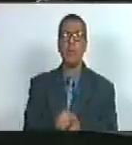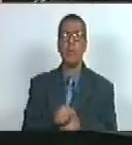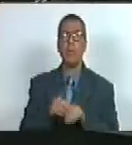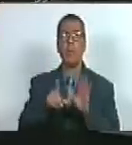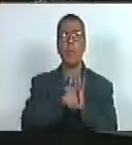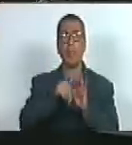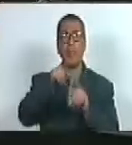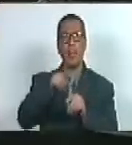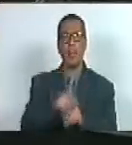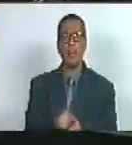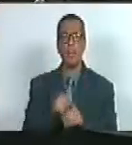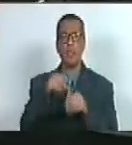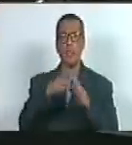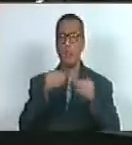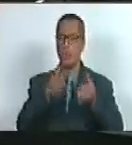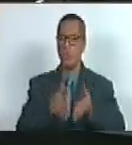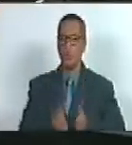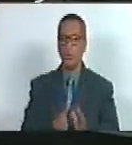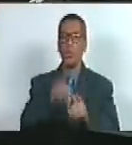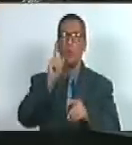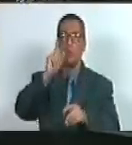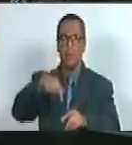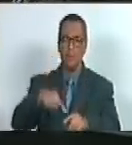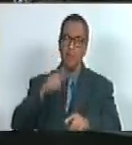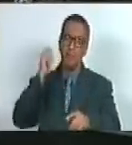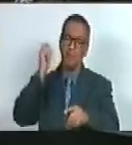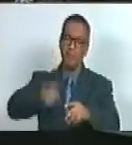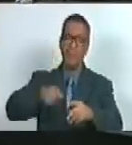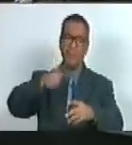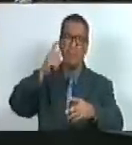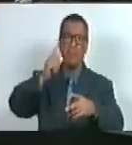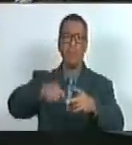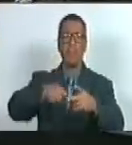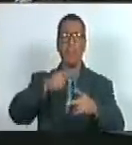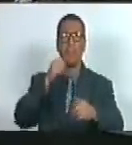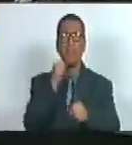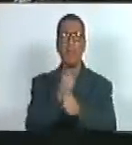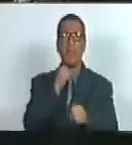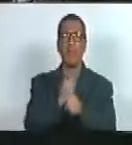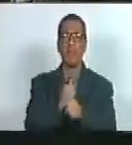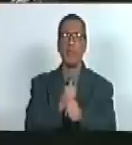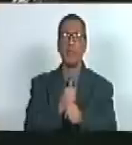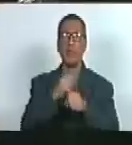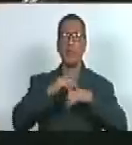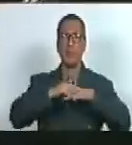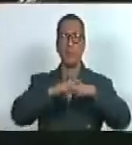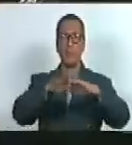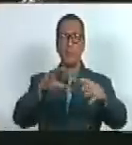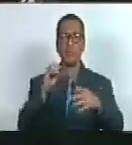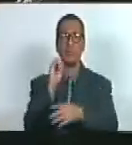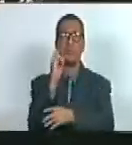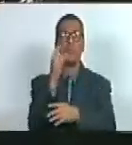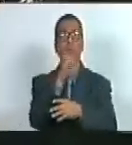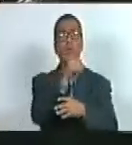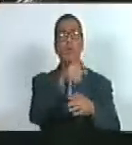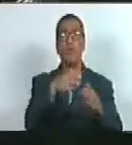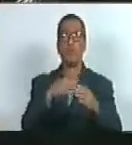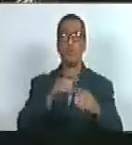de vientre sus hijos eran esclavizados él trabajaba en una hacienda en la hacienda de